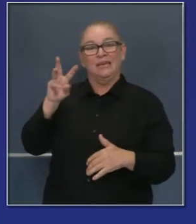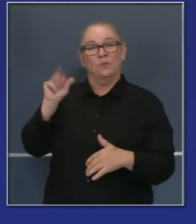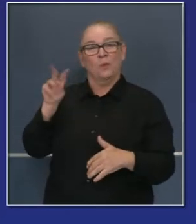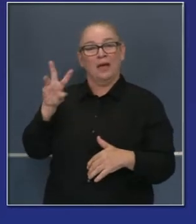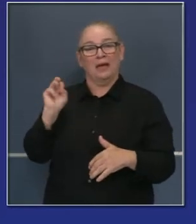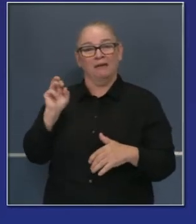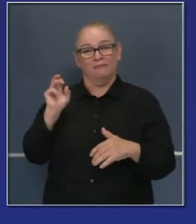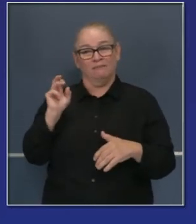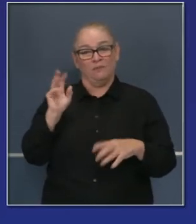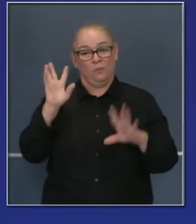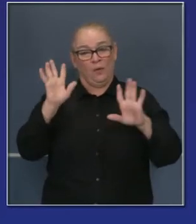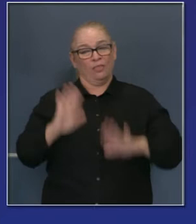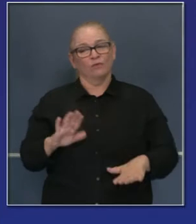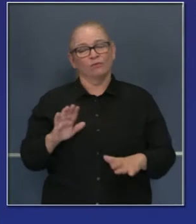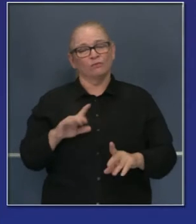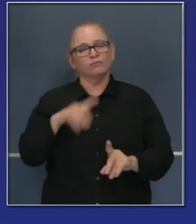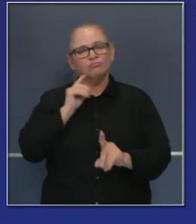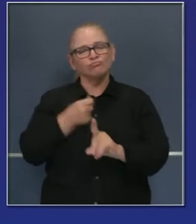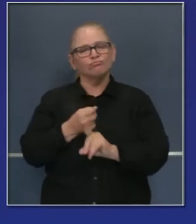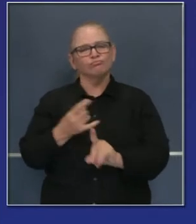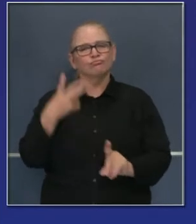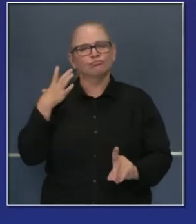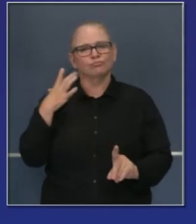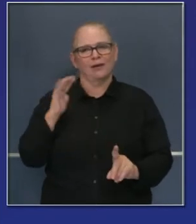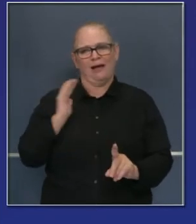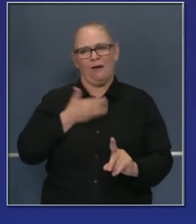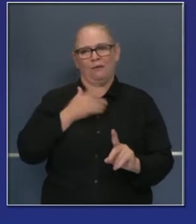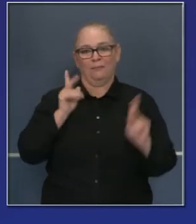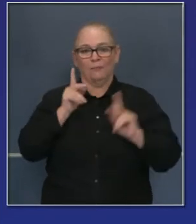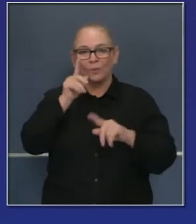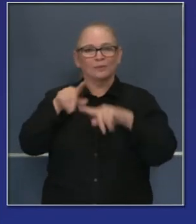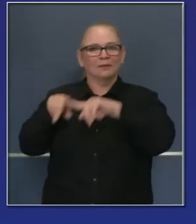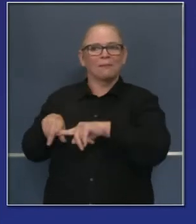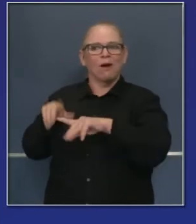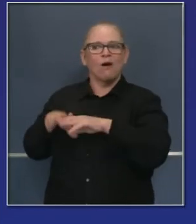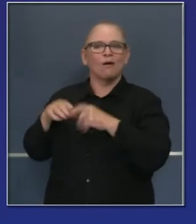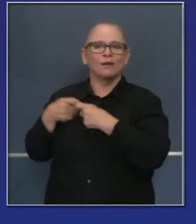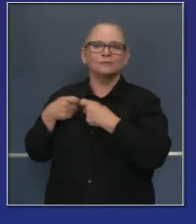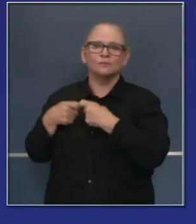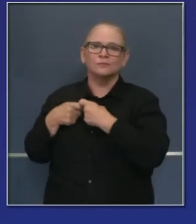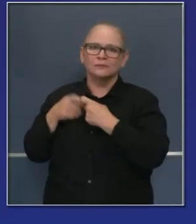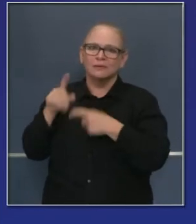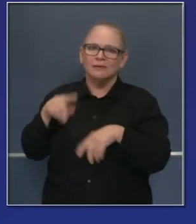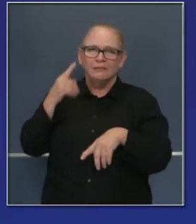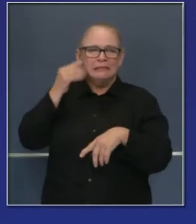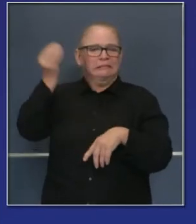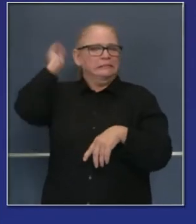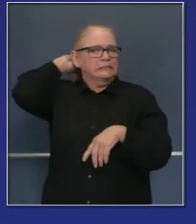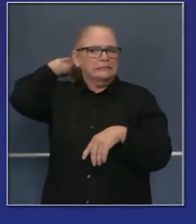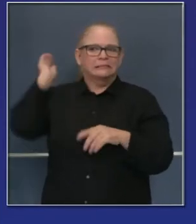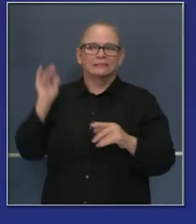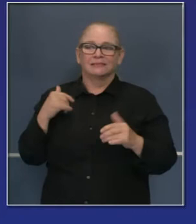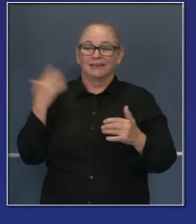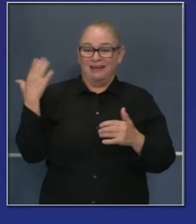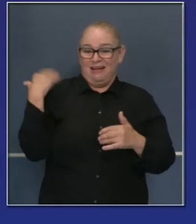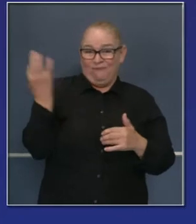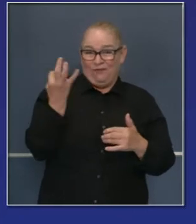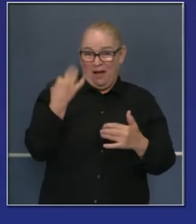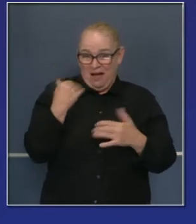supuesto, creando problemas con los flex alerts, las alertas de flexibilidad. Estamos